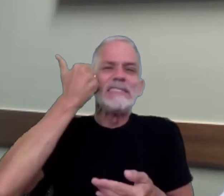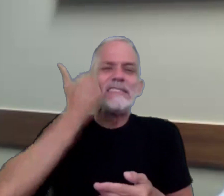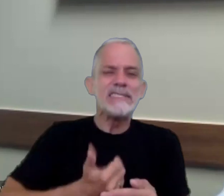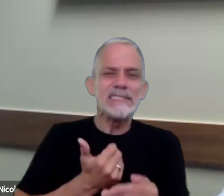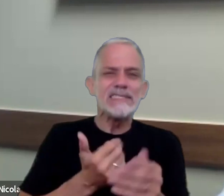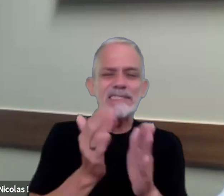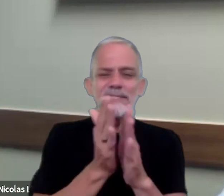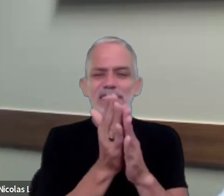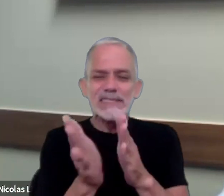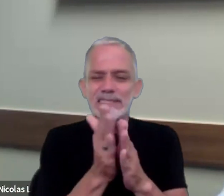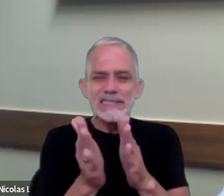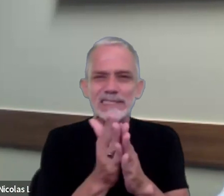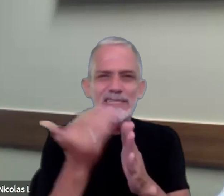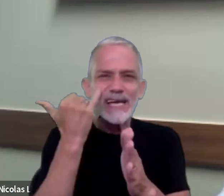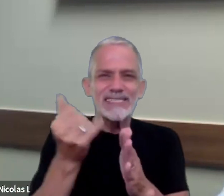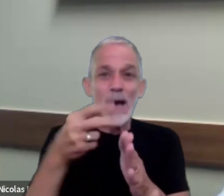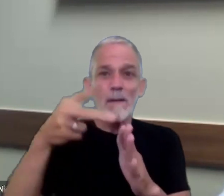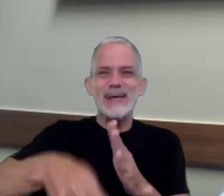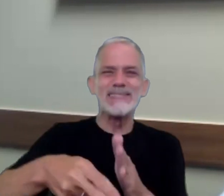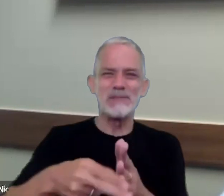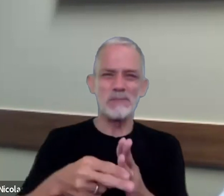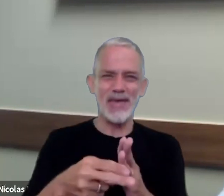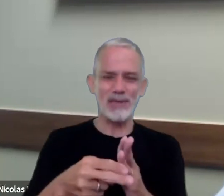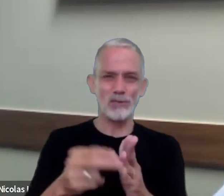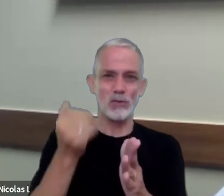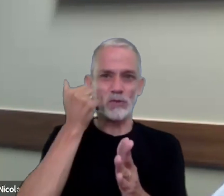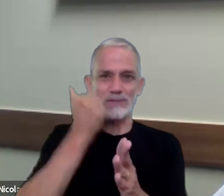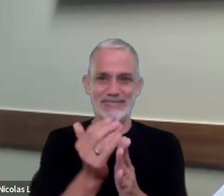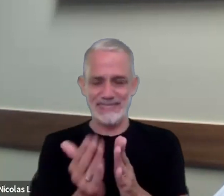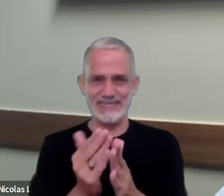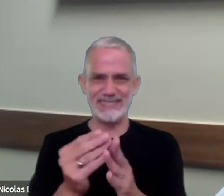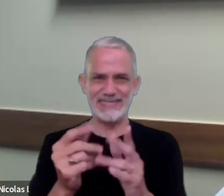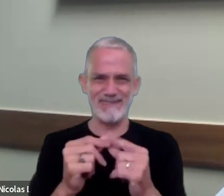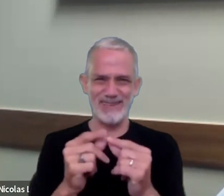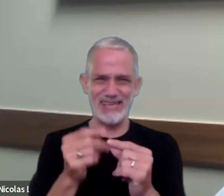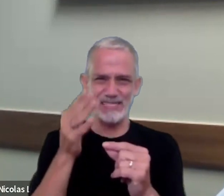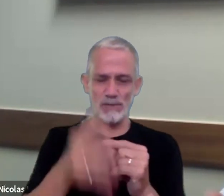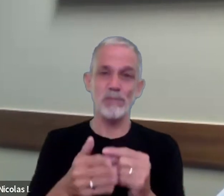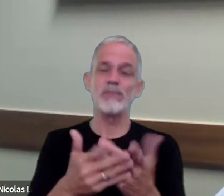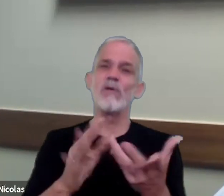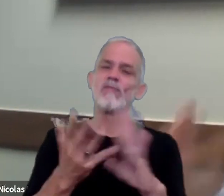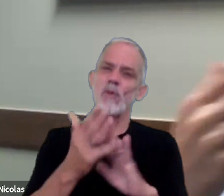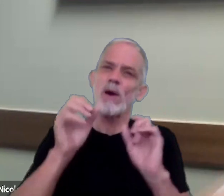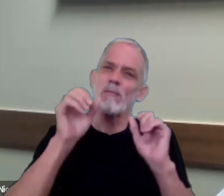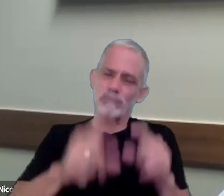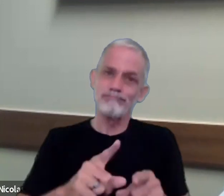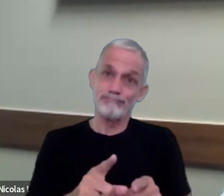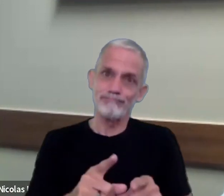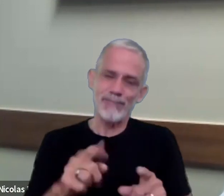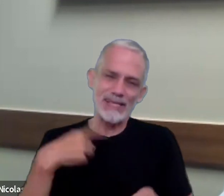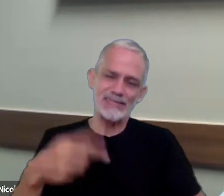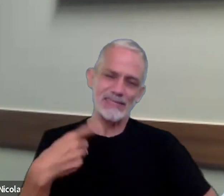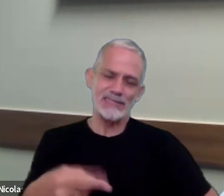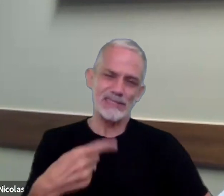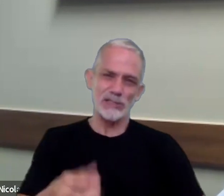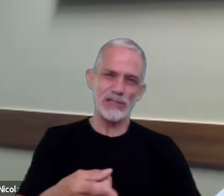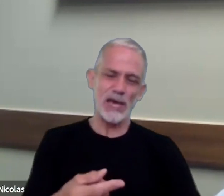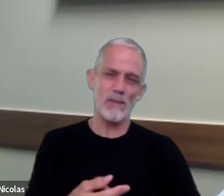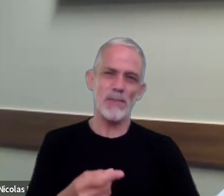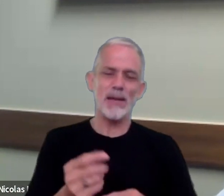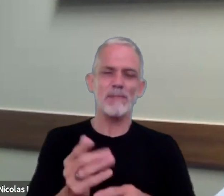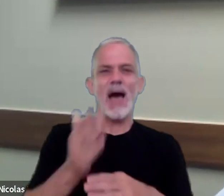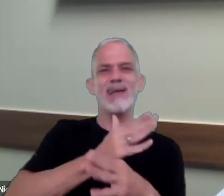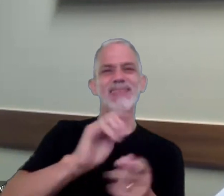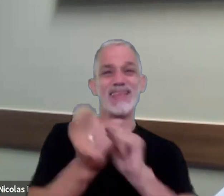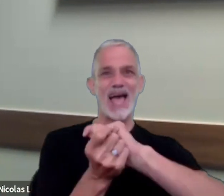del vencimiento y de hecho esta era una metodología típica utilizada previo a la